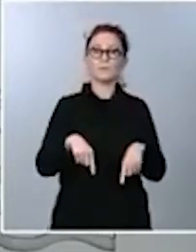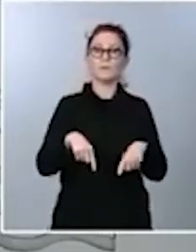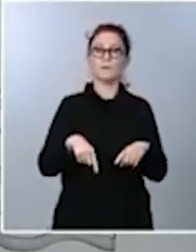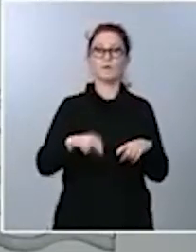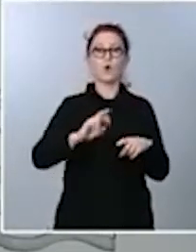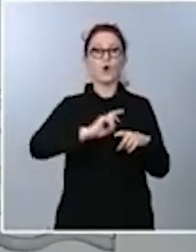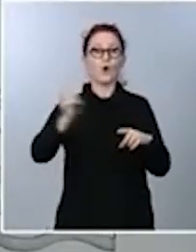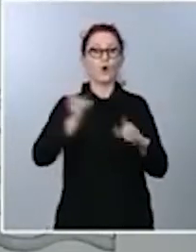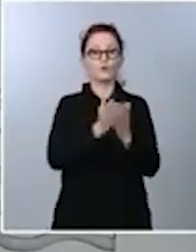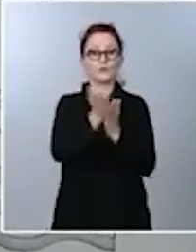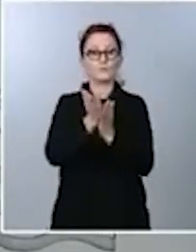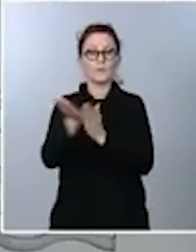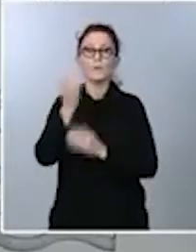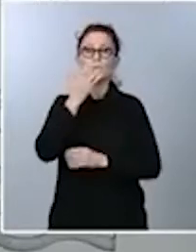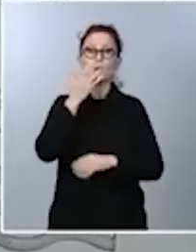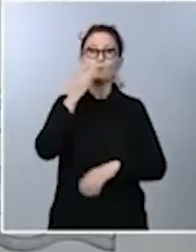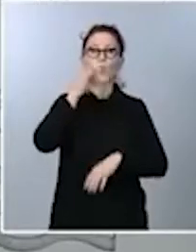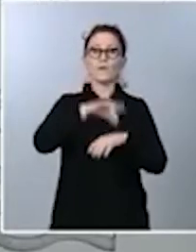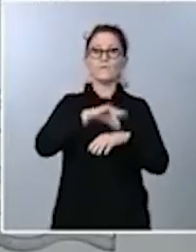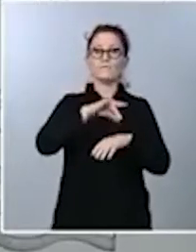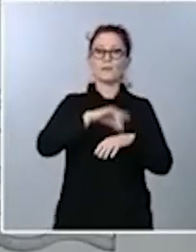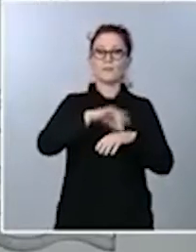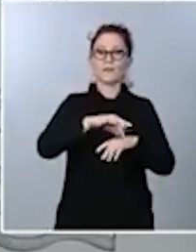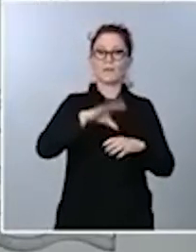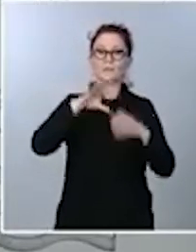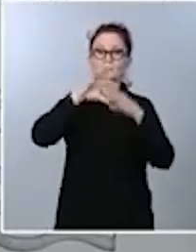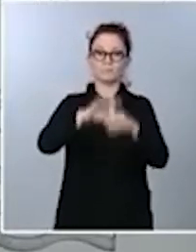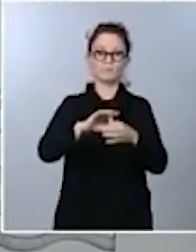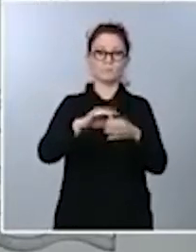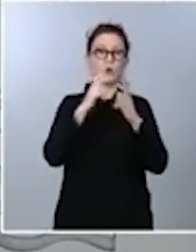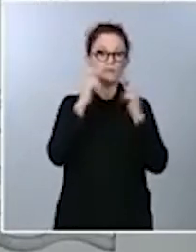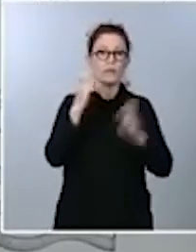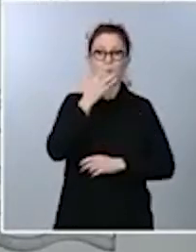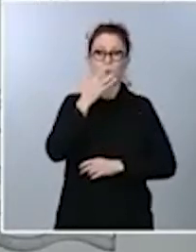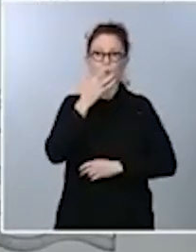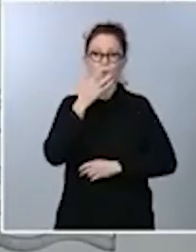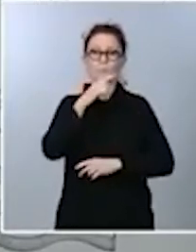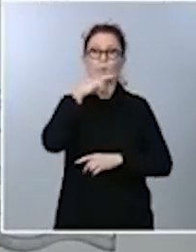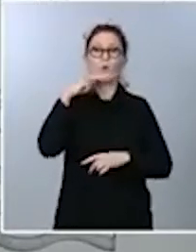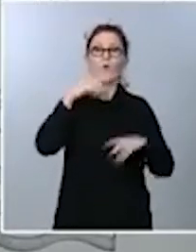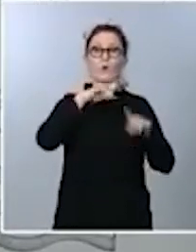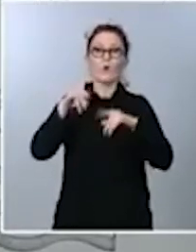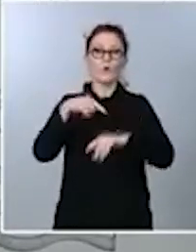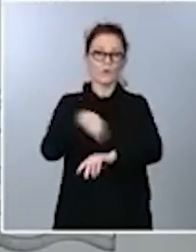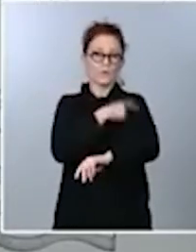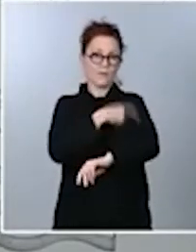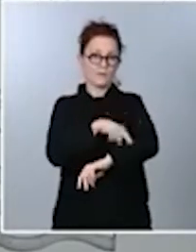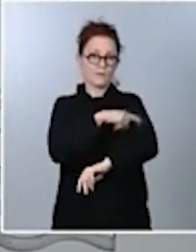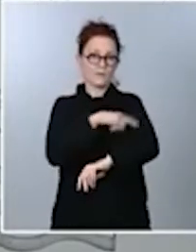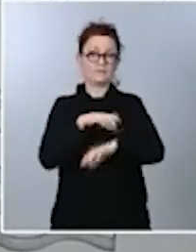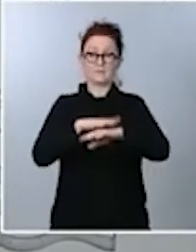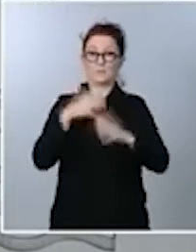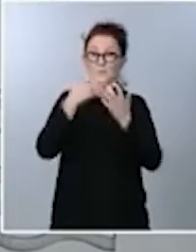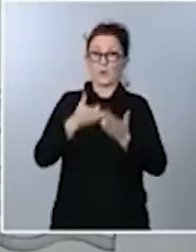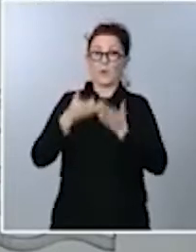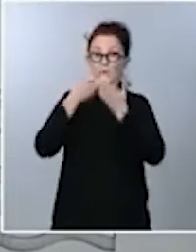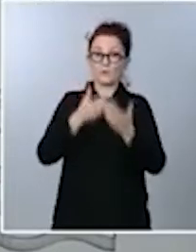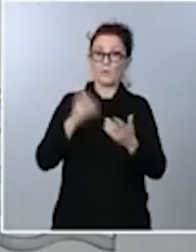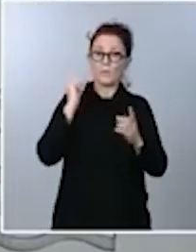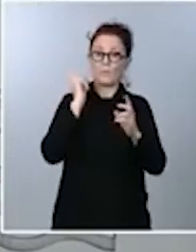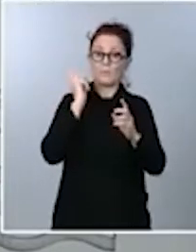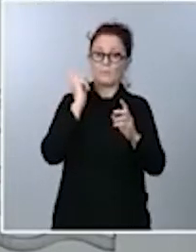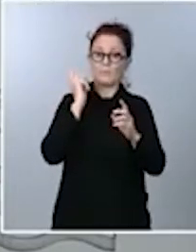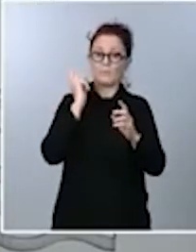enfermedades que acarrea la obesidad. Por ejemplo, la diabetes. Es una manera de luchar contra las enfermedades de nuestros niños, de nuestras niñas,